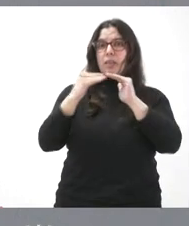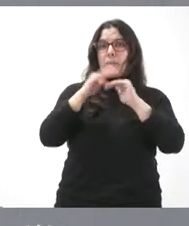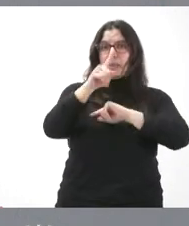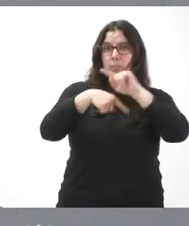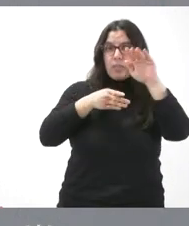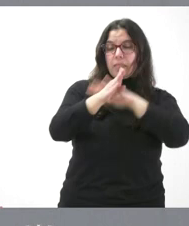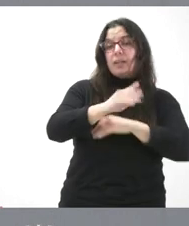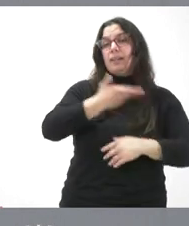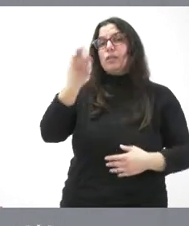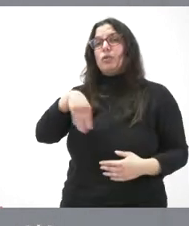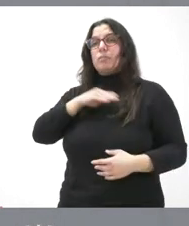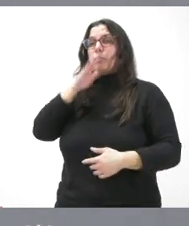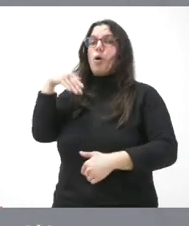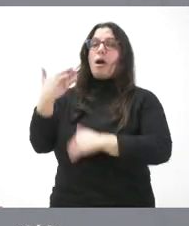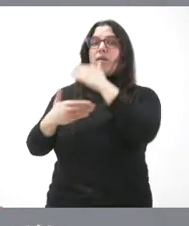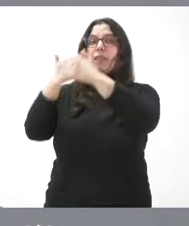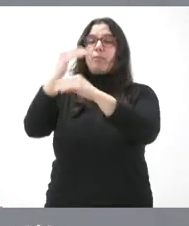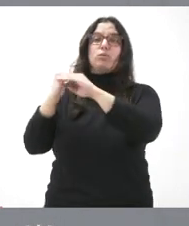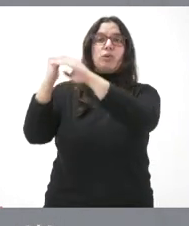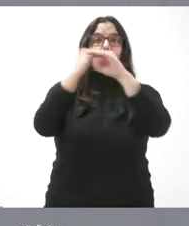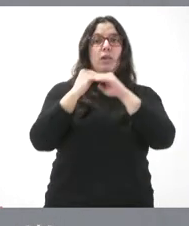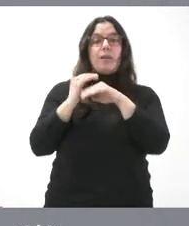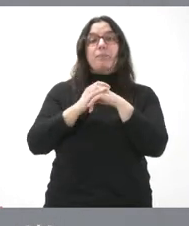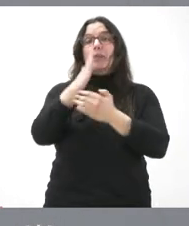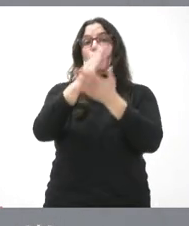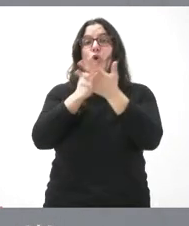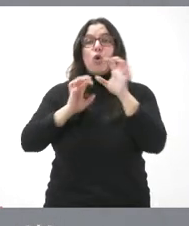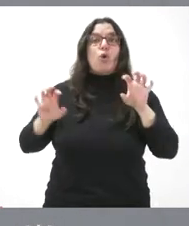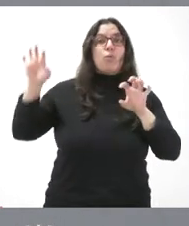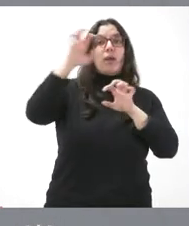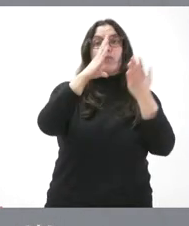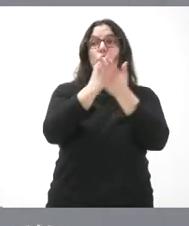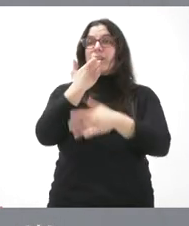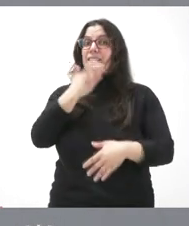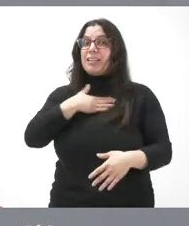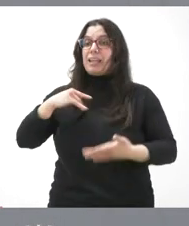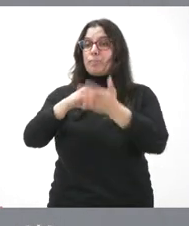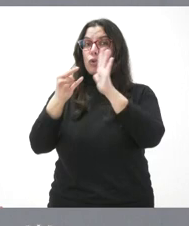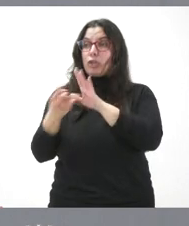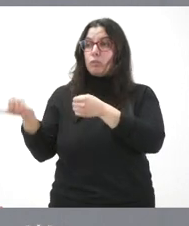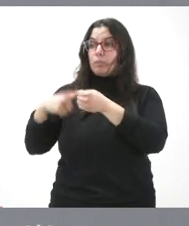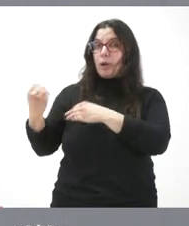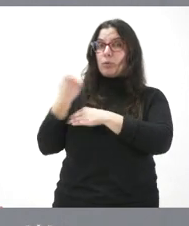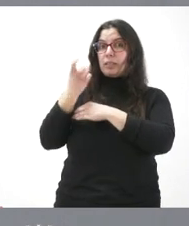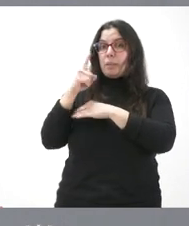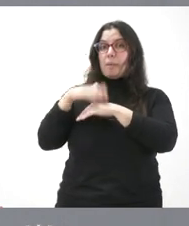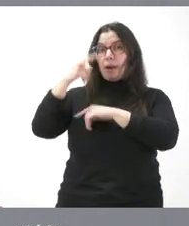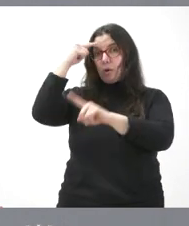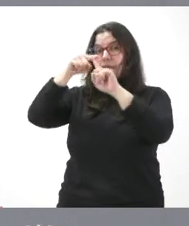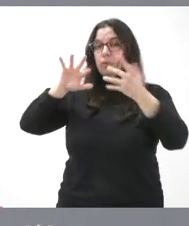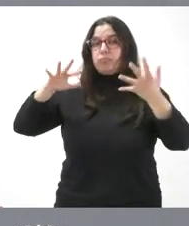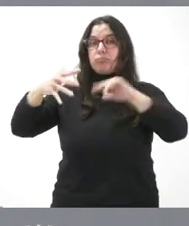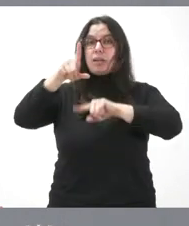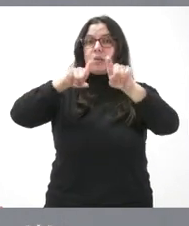de España porque avanzamos en el ámbito de la igualdad. Todas las comunidades autónomas que quieran sumarse a este proyecto de avanzar hacia una EBAU